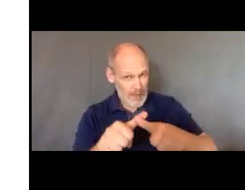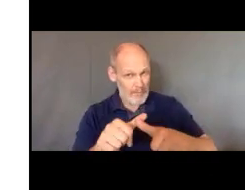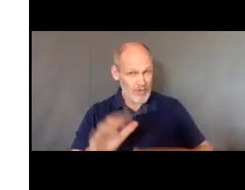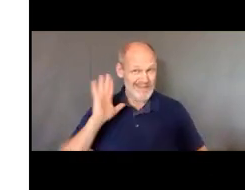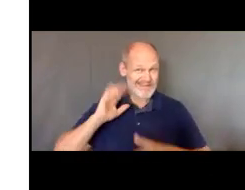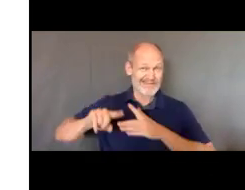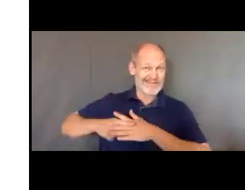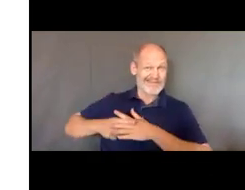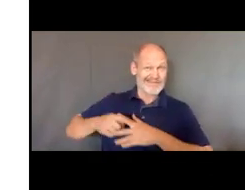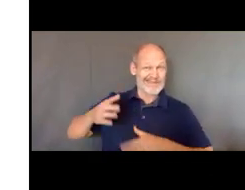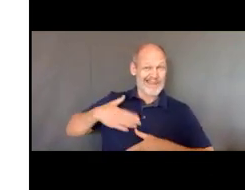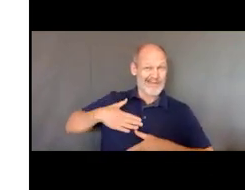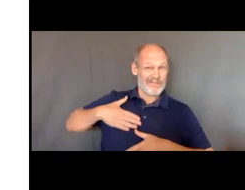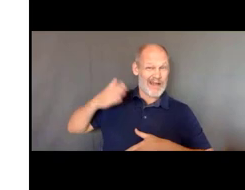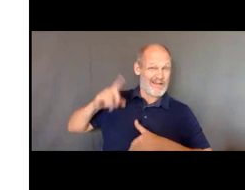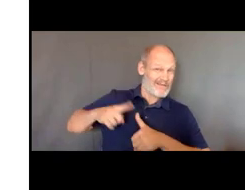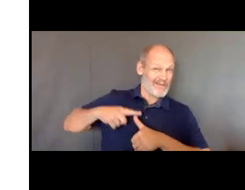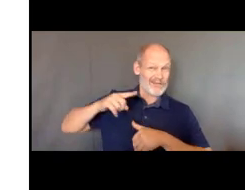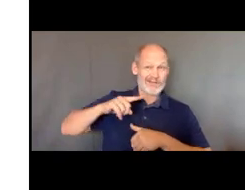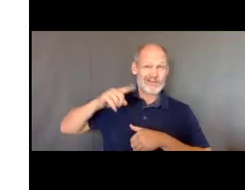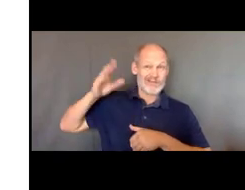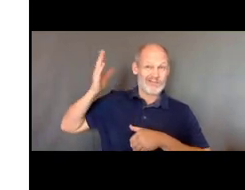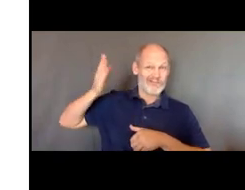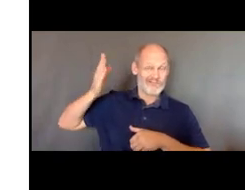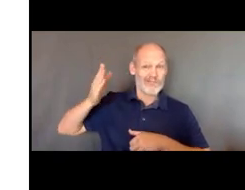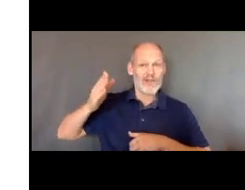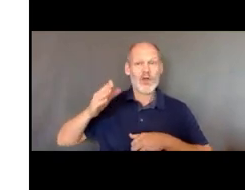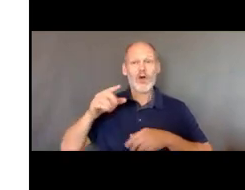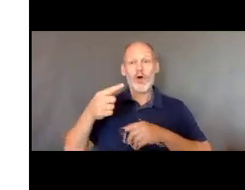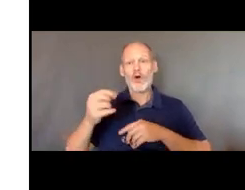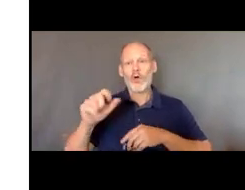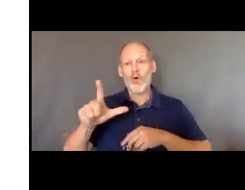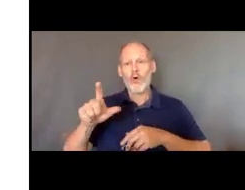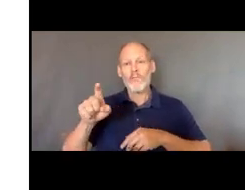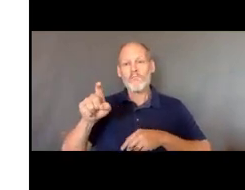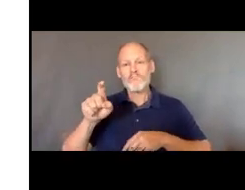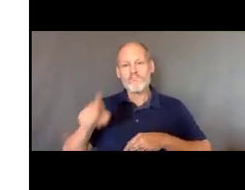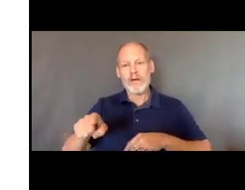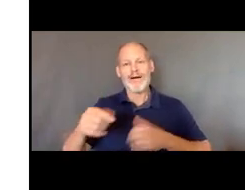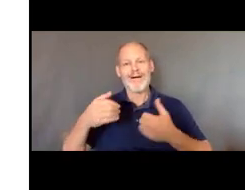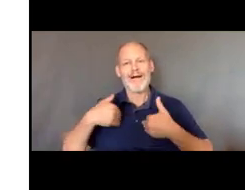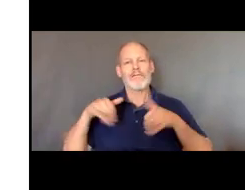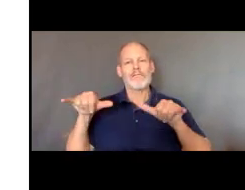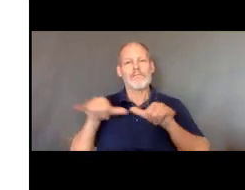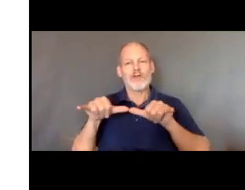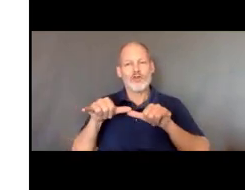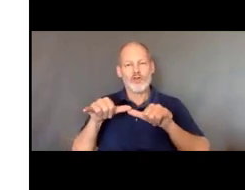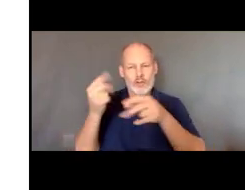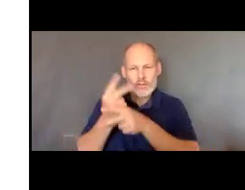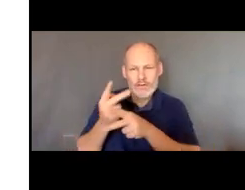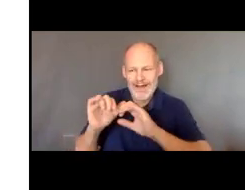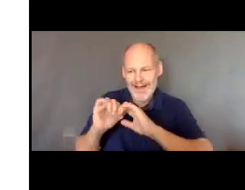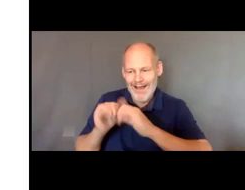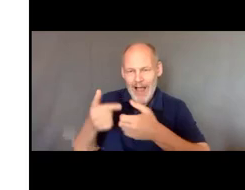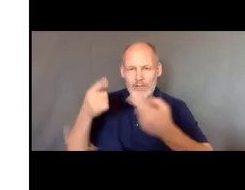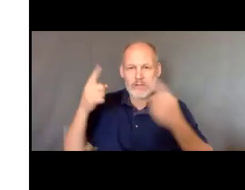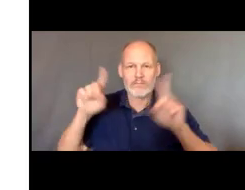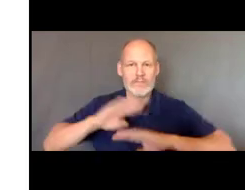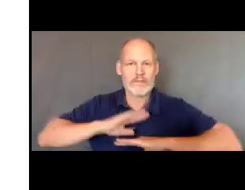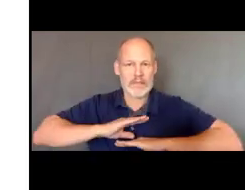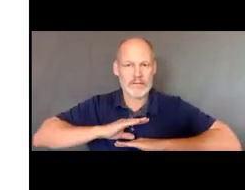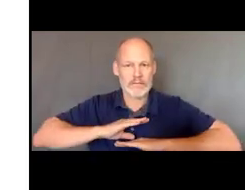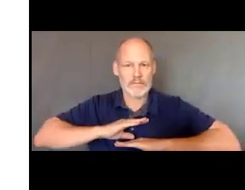estaba dando mi presentación que las metas se tienen que medir eso quiere decir que depende del distrito mostrar y